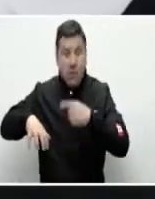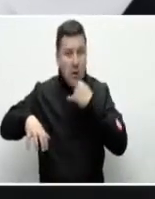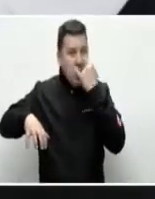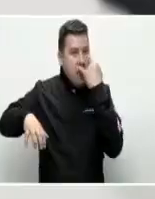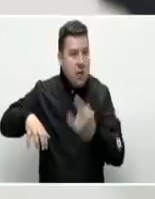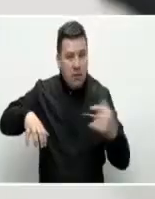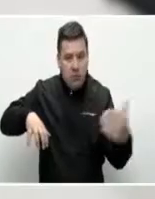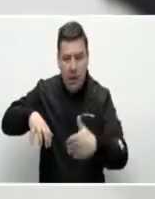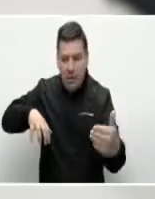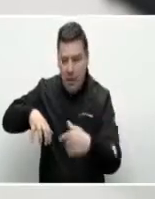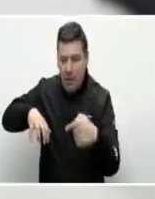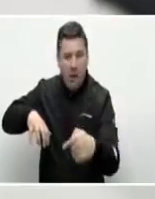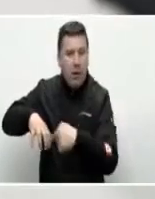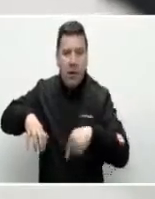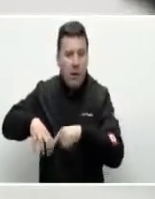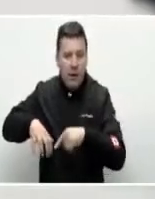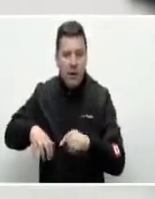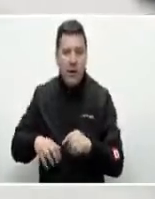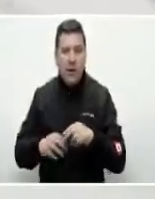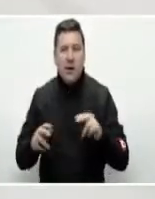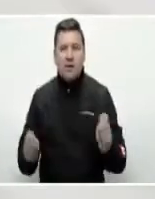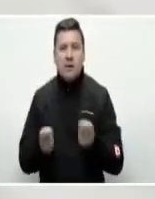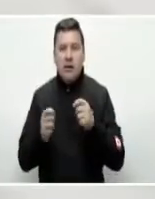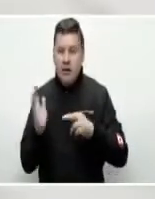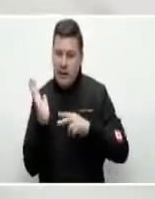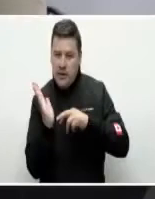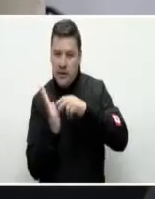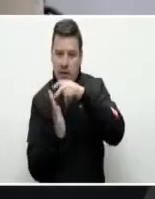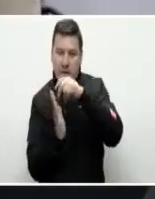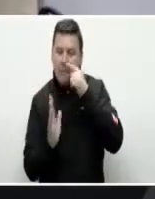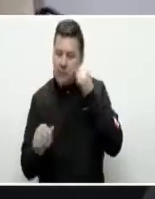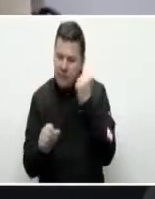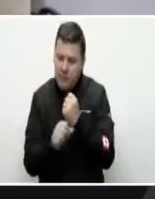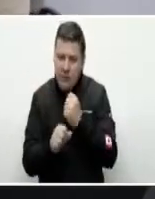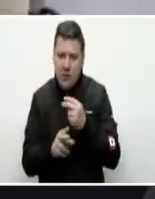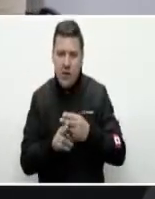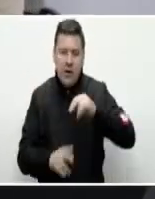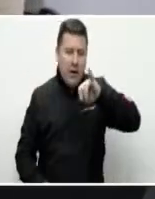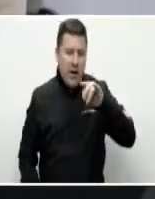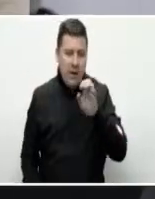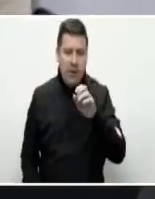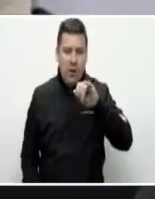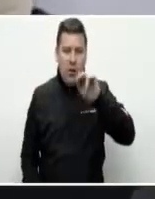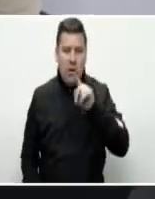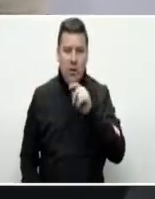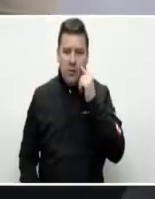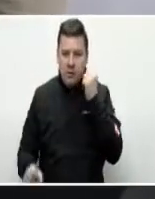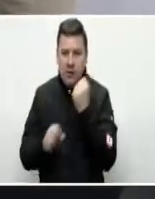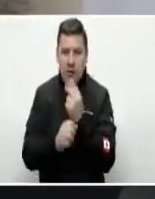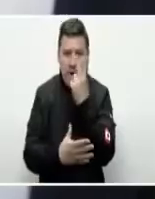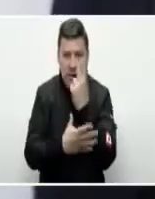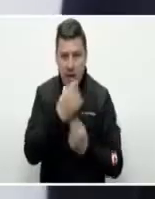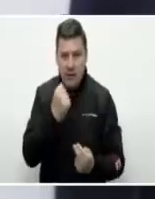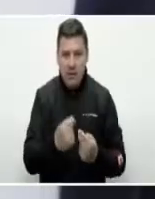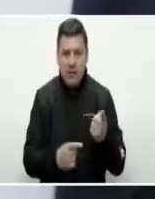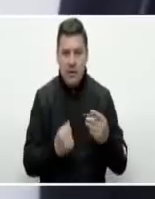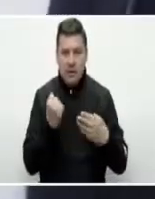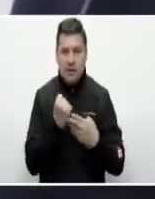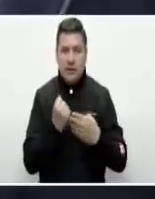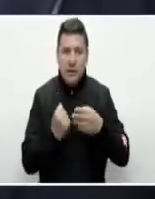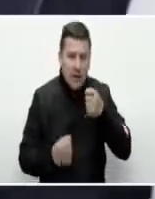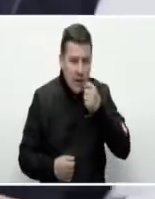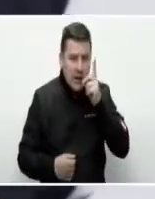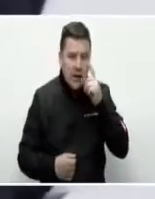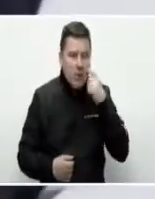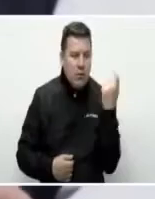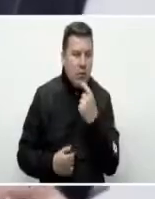los visitantes fue la plataforma Salva Escaleras Móvil, iniciativa desarrollada por Jaime Grajales y Julián Bravo, ambos egresados del SENA Caldas,